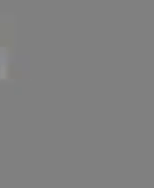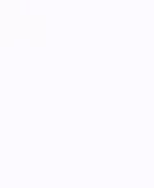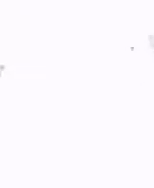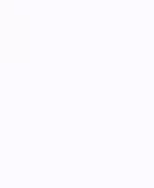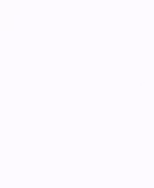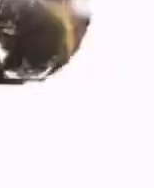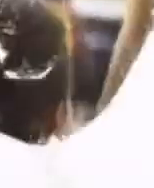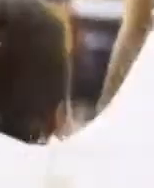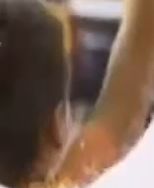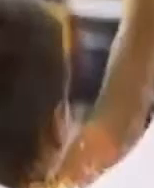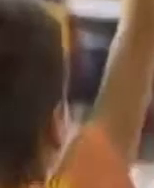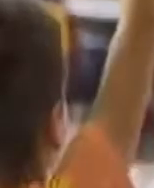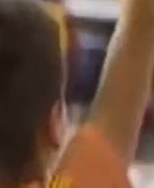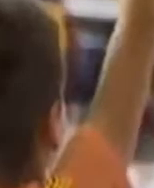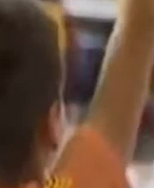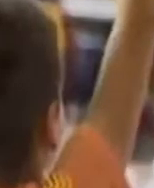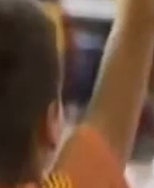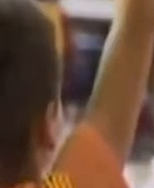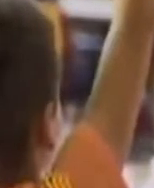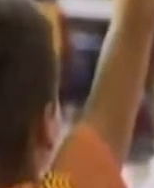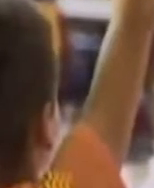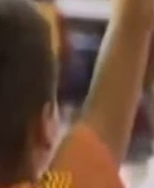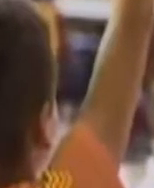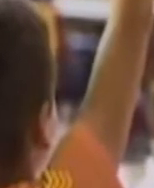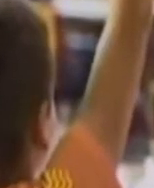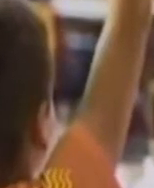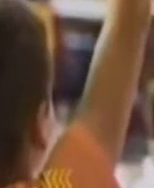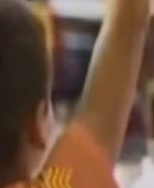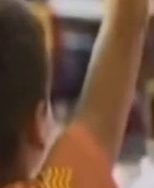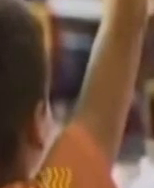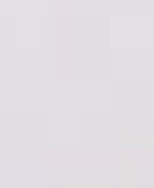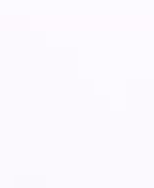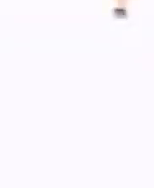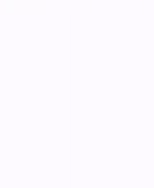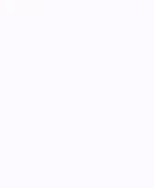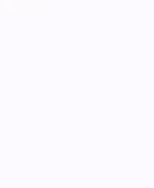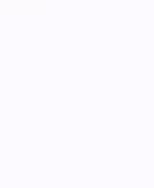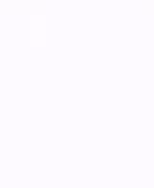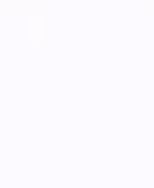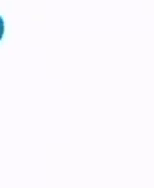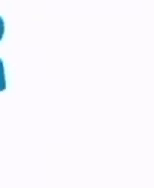A continuación, Comunicación y Lenguaje, Quinto Diversificado.